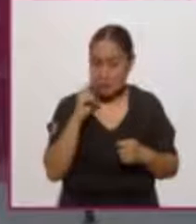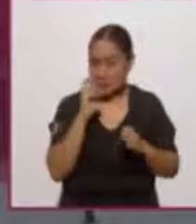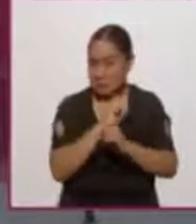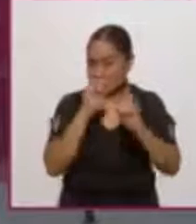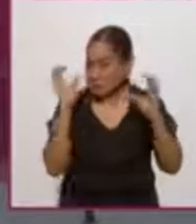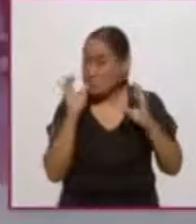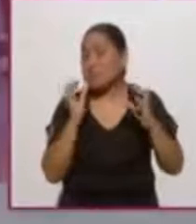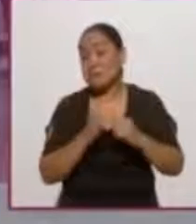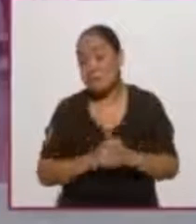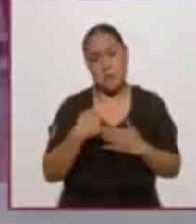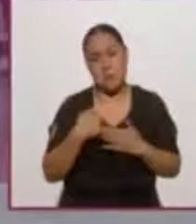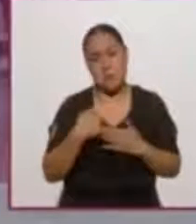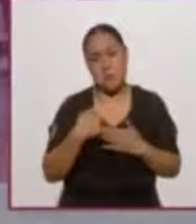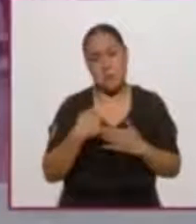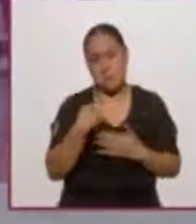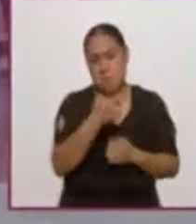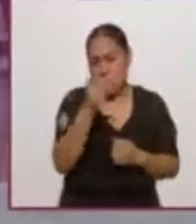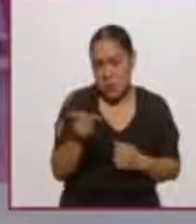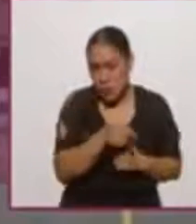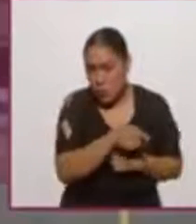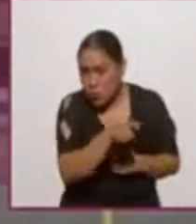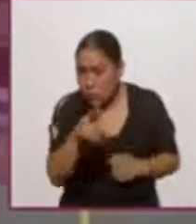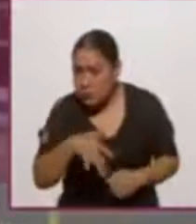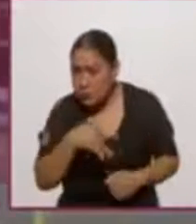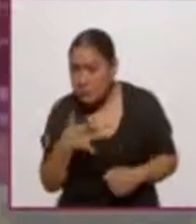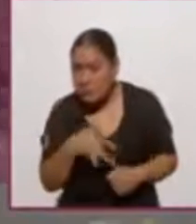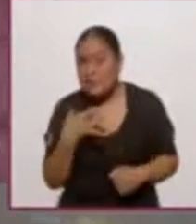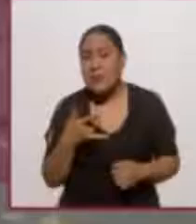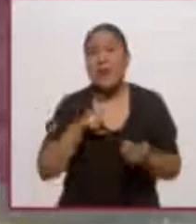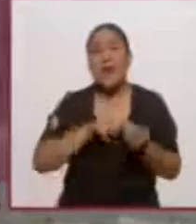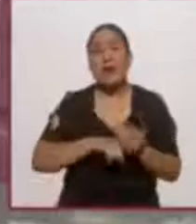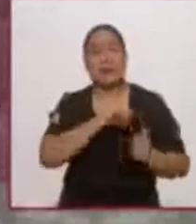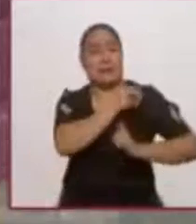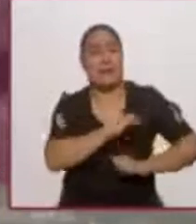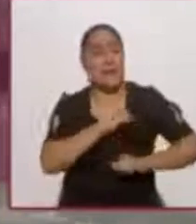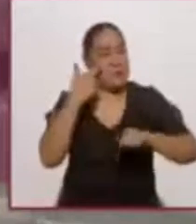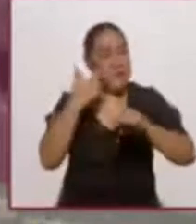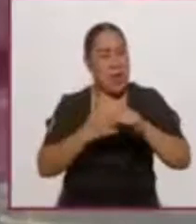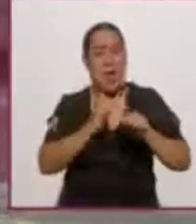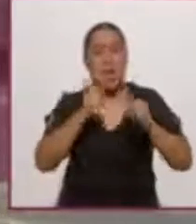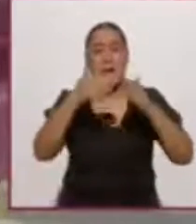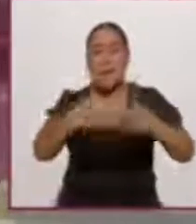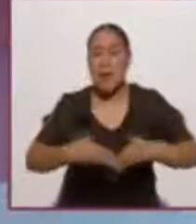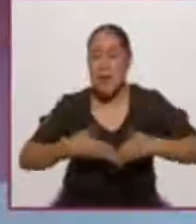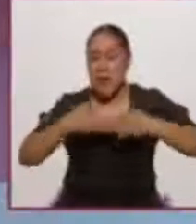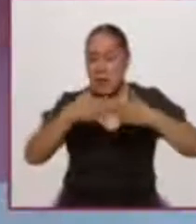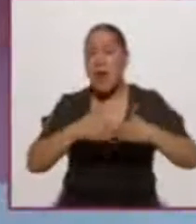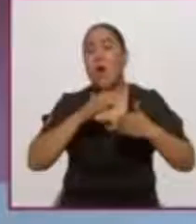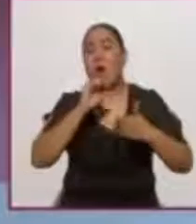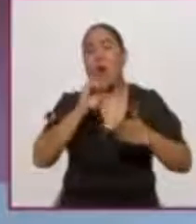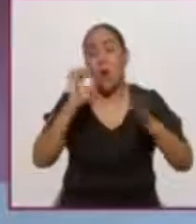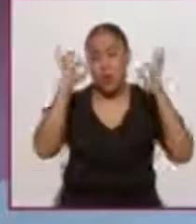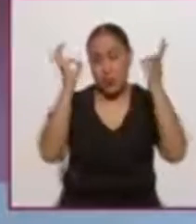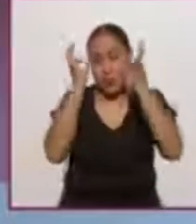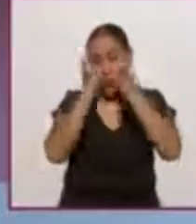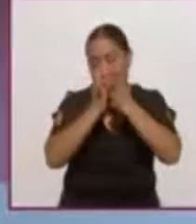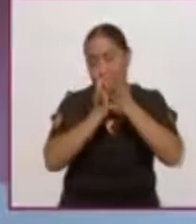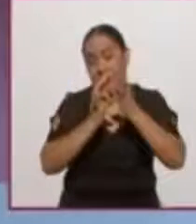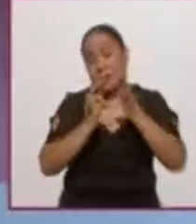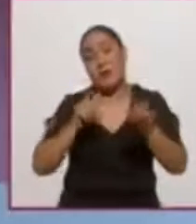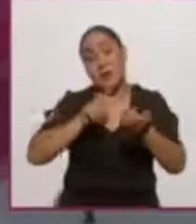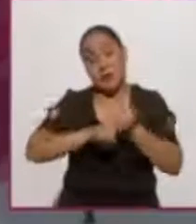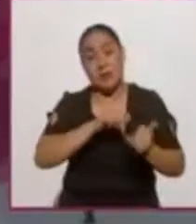Cuando preguntamos, ¿usted considera que la administración de los puertos y aduanas del país por parte del Ejército y la Marina debería ser